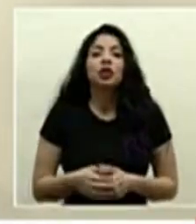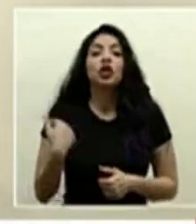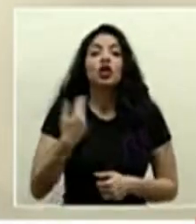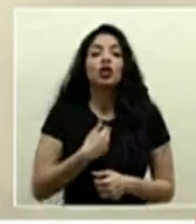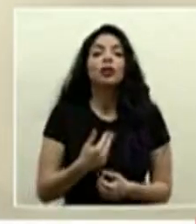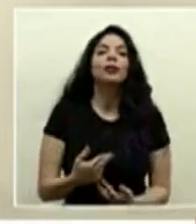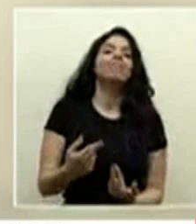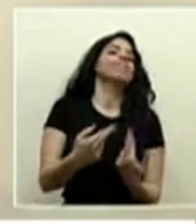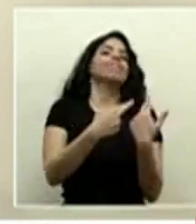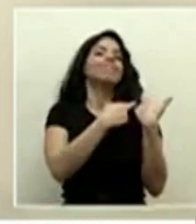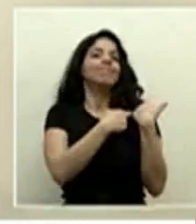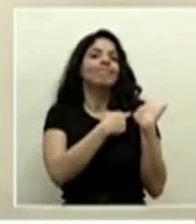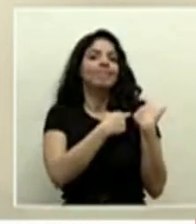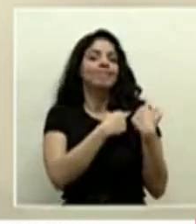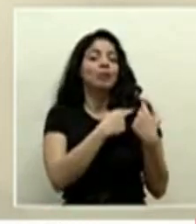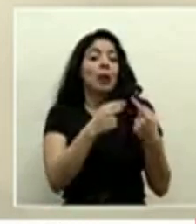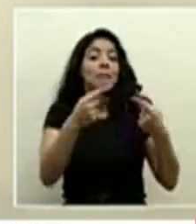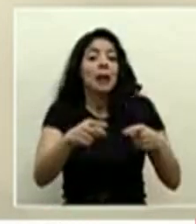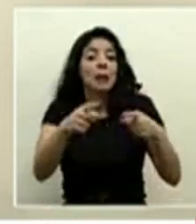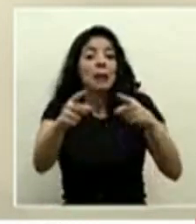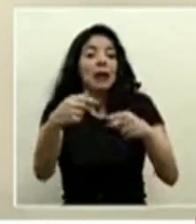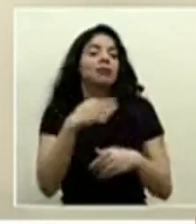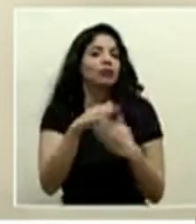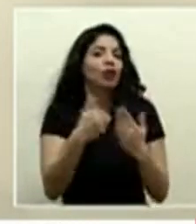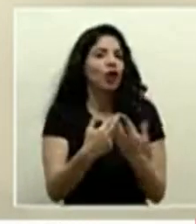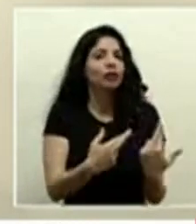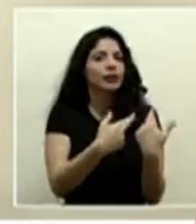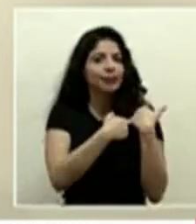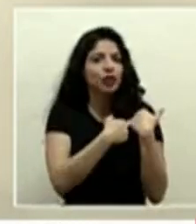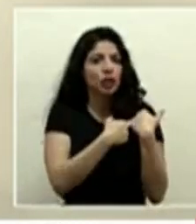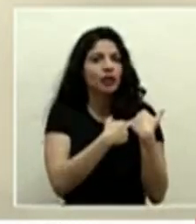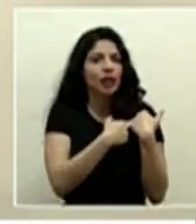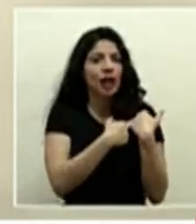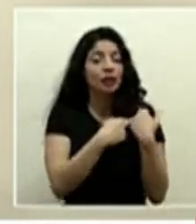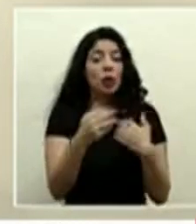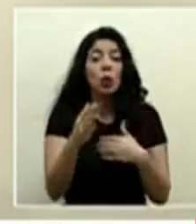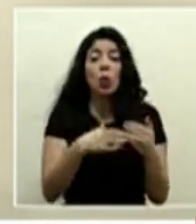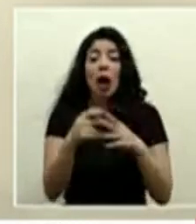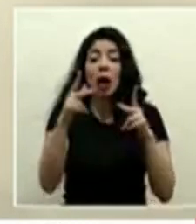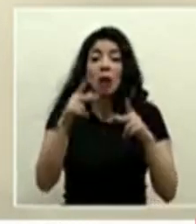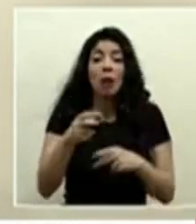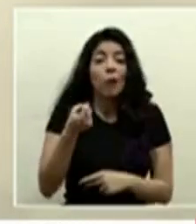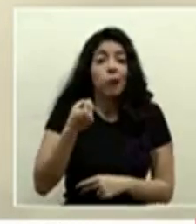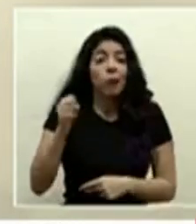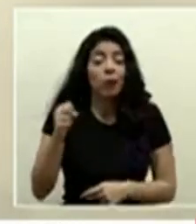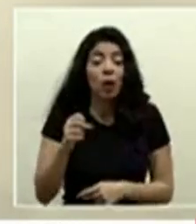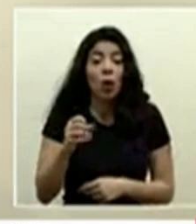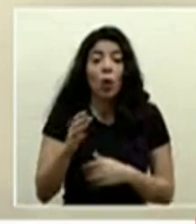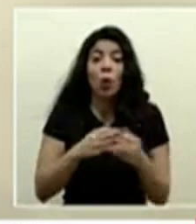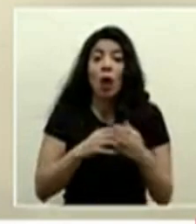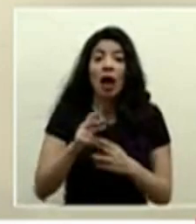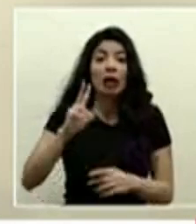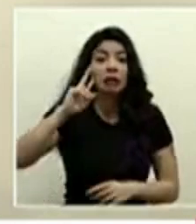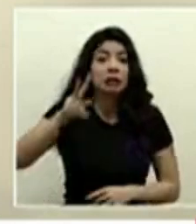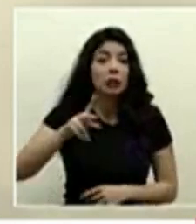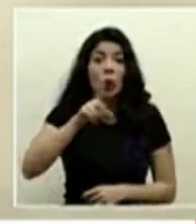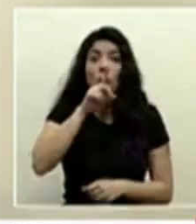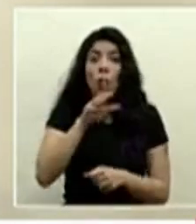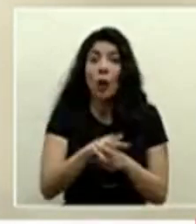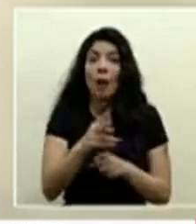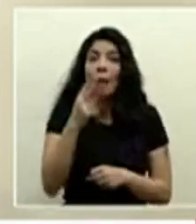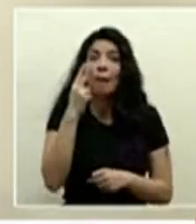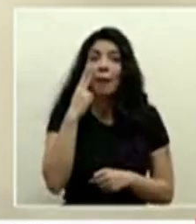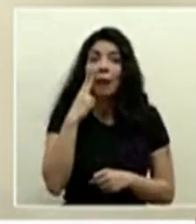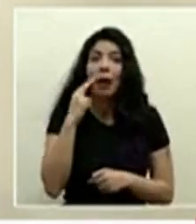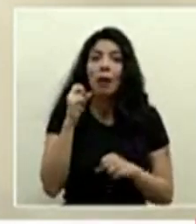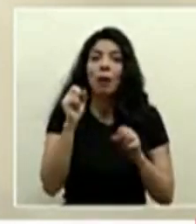responsabilidad de lo que va a ocurrir en nuestro país y cualquier transgresión cualquier incumplimiento vean ustedes que